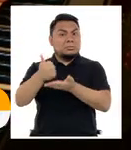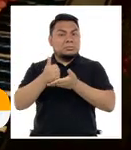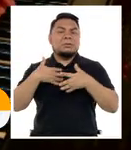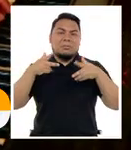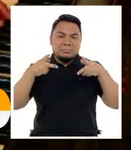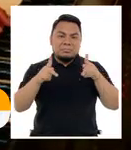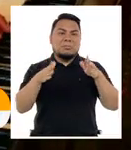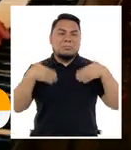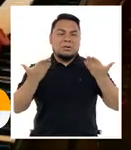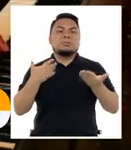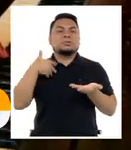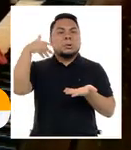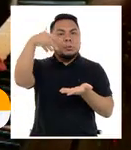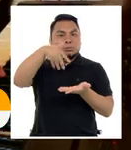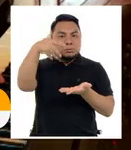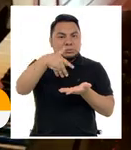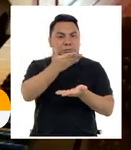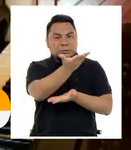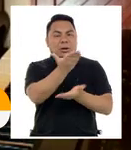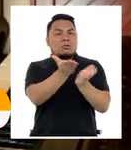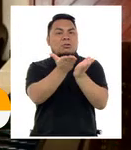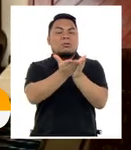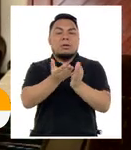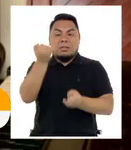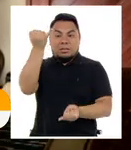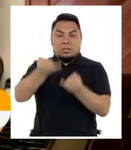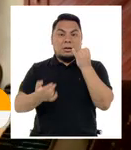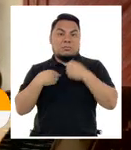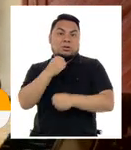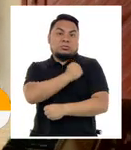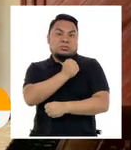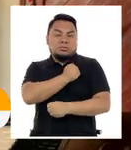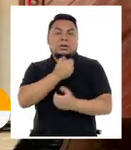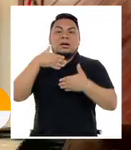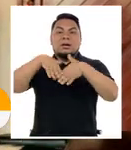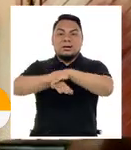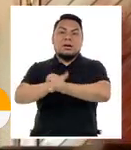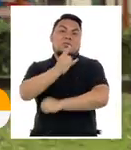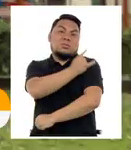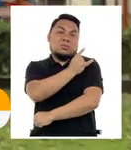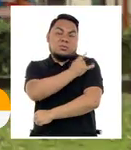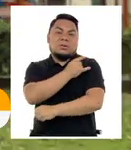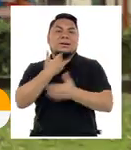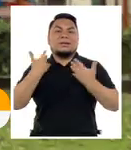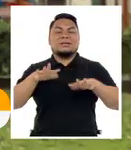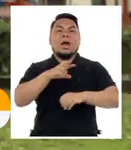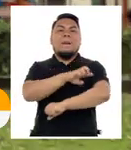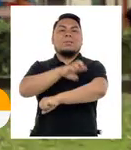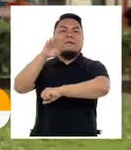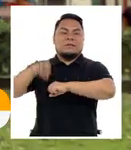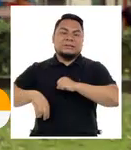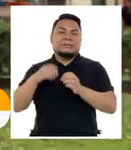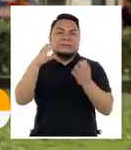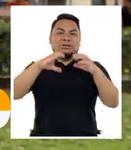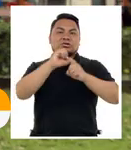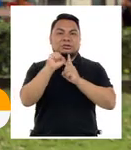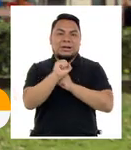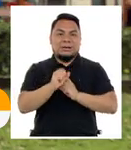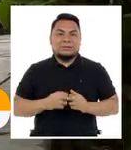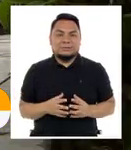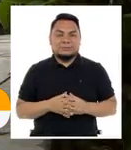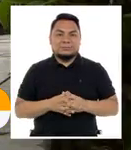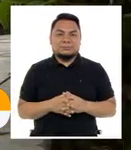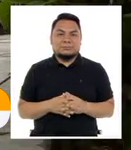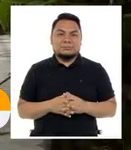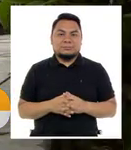realizar mis estudios, bueno, terminar mi secundaria, ingresar a la universidad y recibirme como profesional en las ciencias sociales.